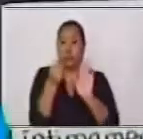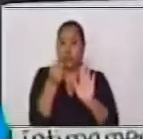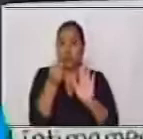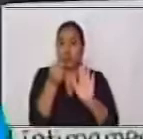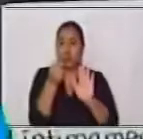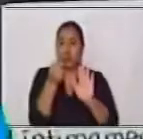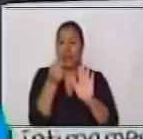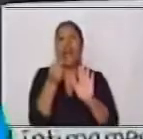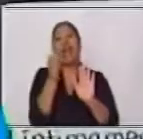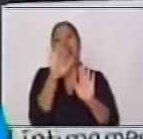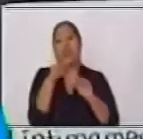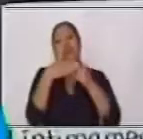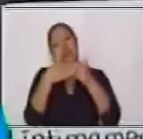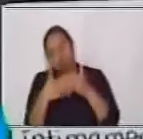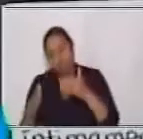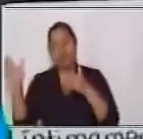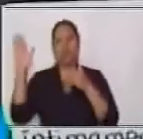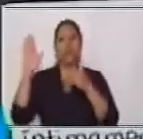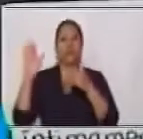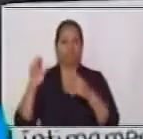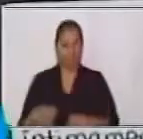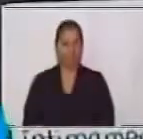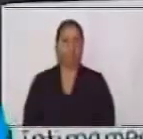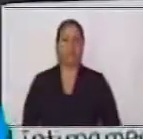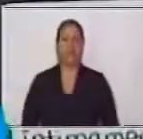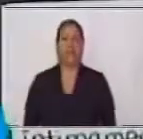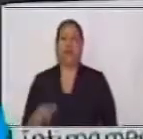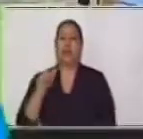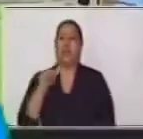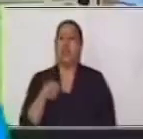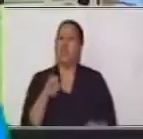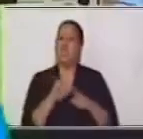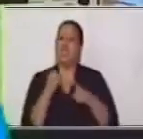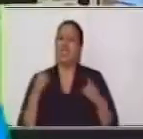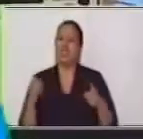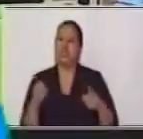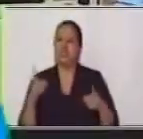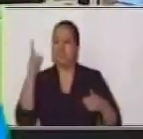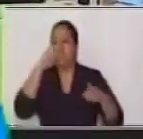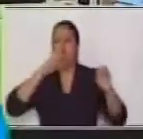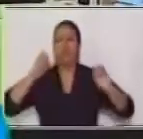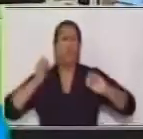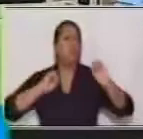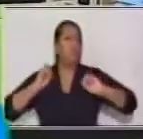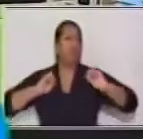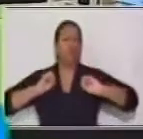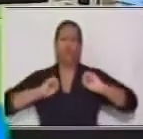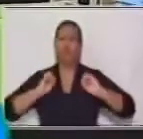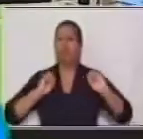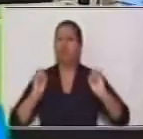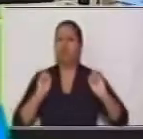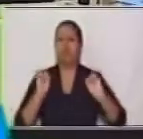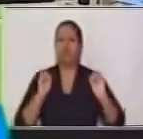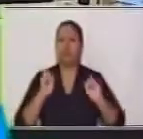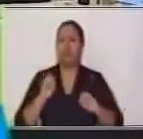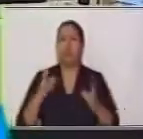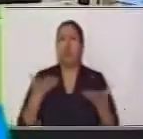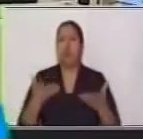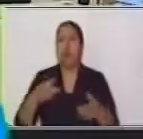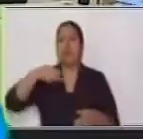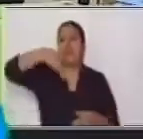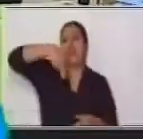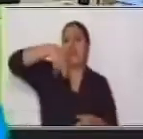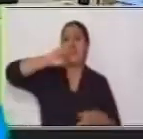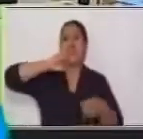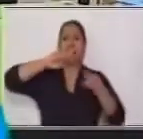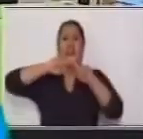también es que las oraciones, en estas oraciones no hay nexos de unión entre una